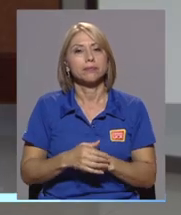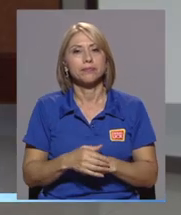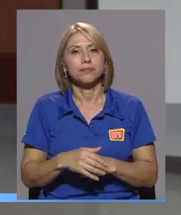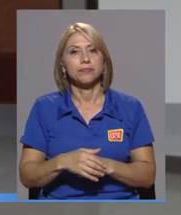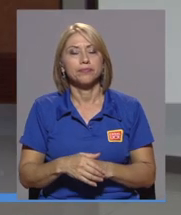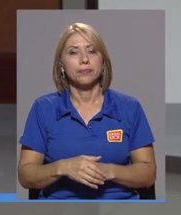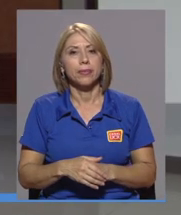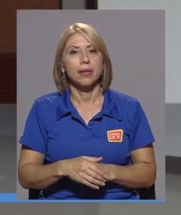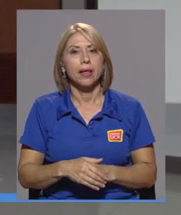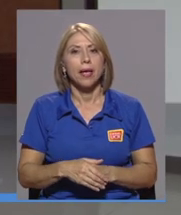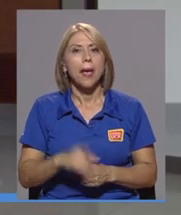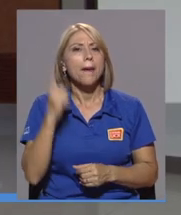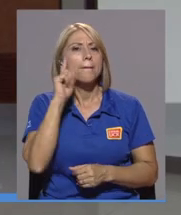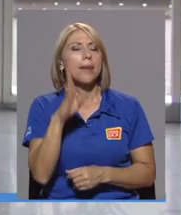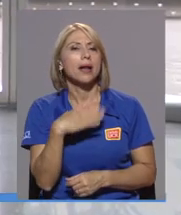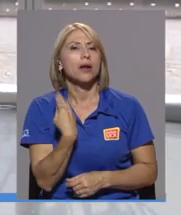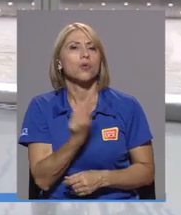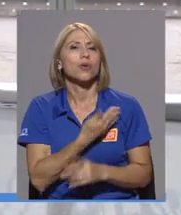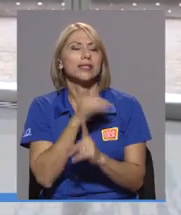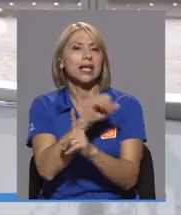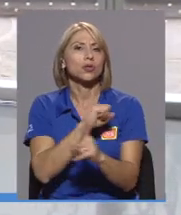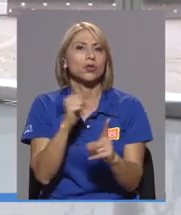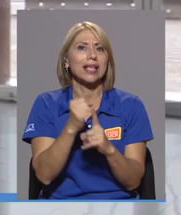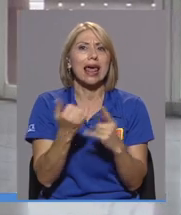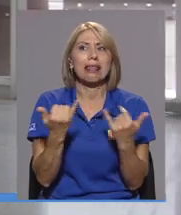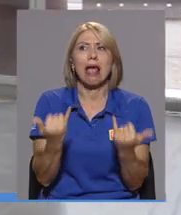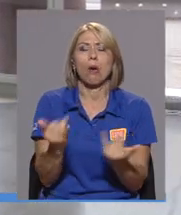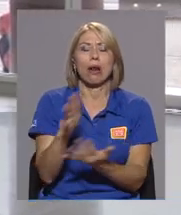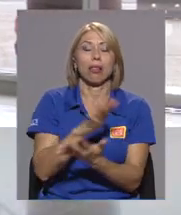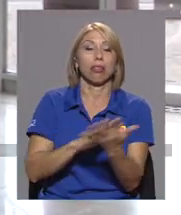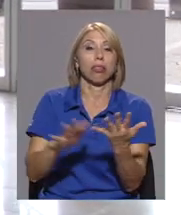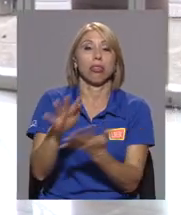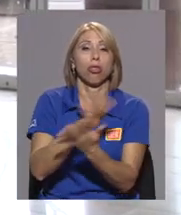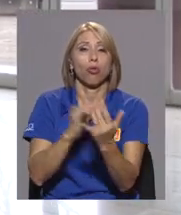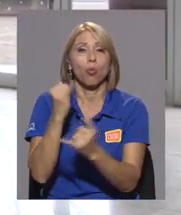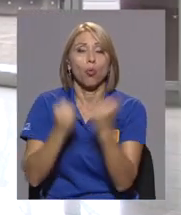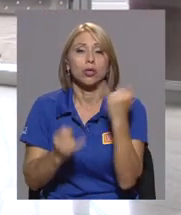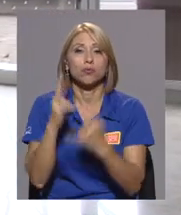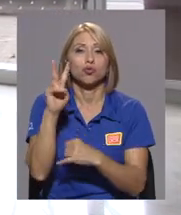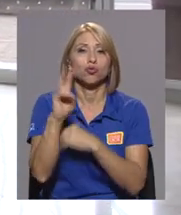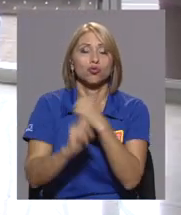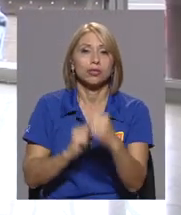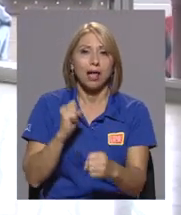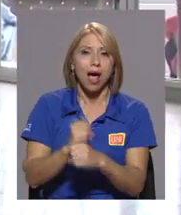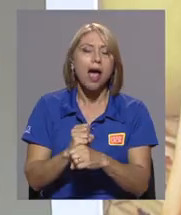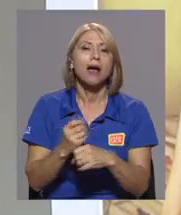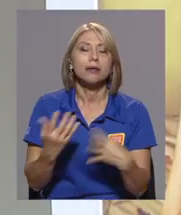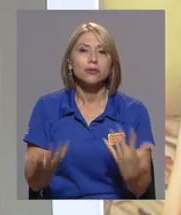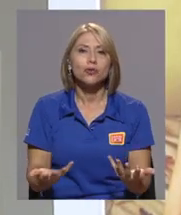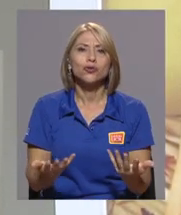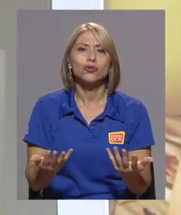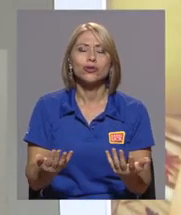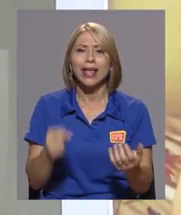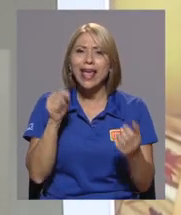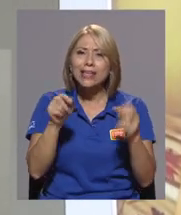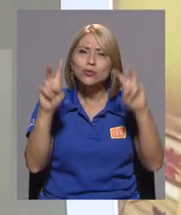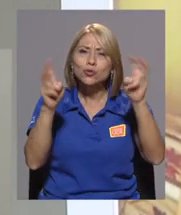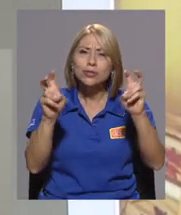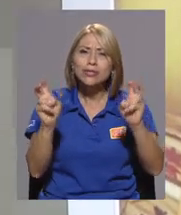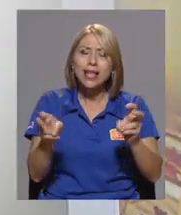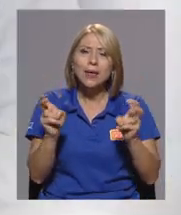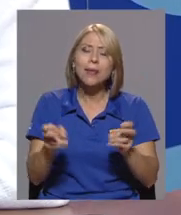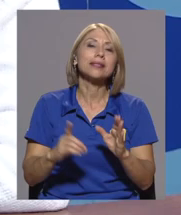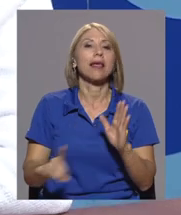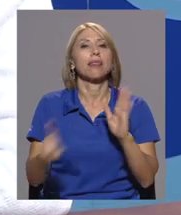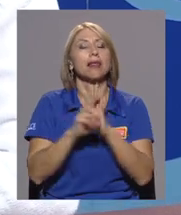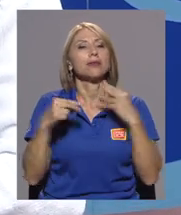expositores de diferentes países. Y para nuestra sociedad, que ha estado como tan convulsa en los últimos